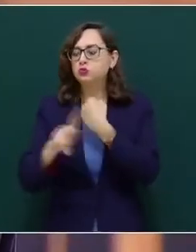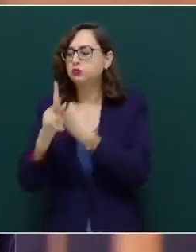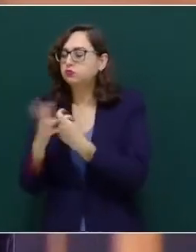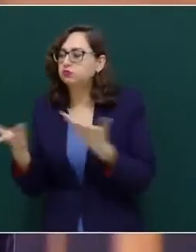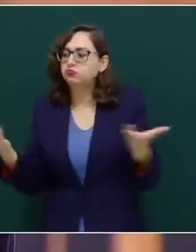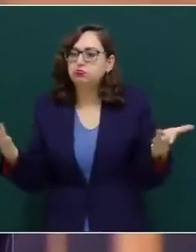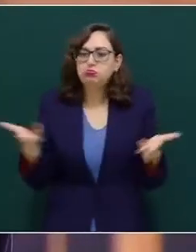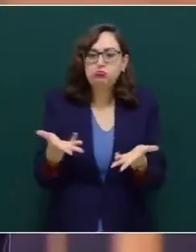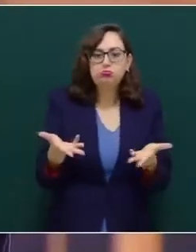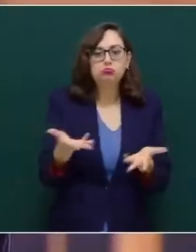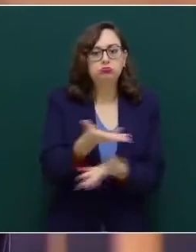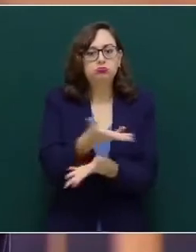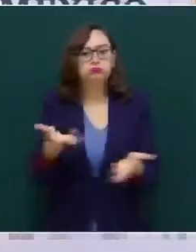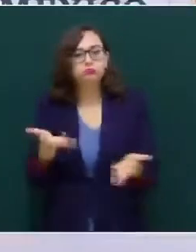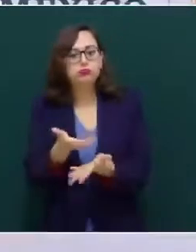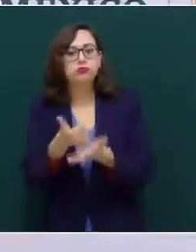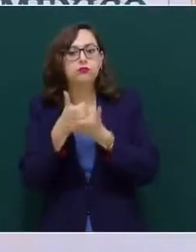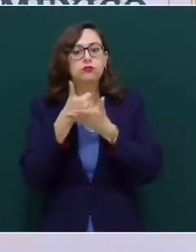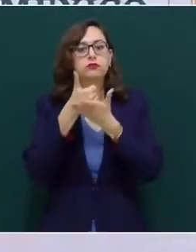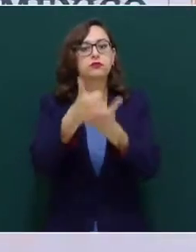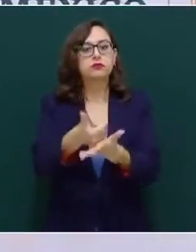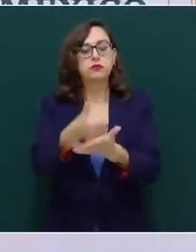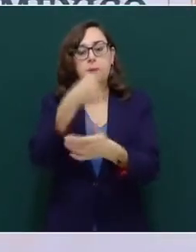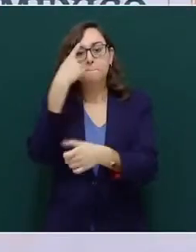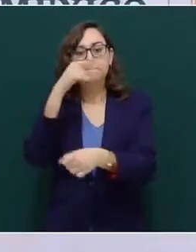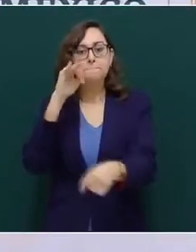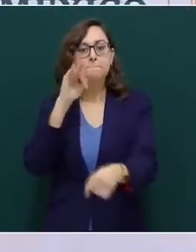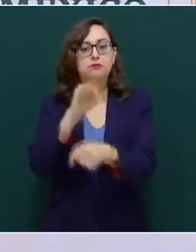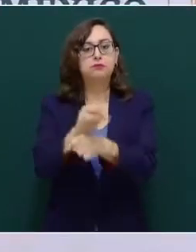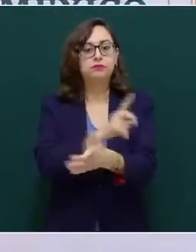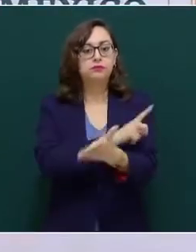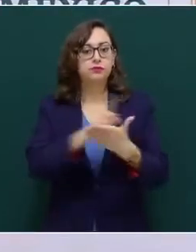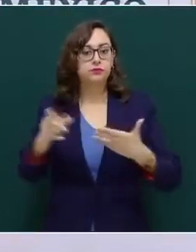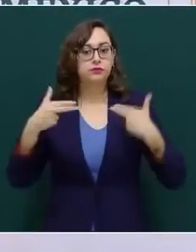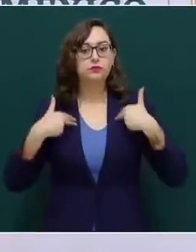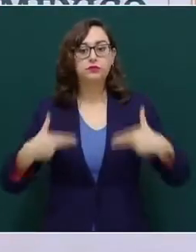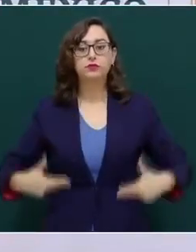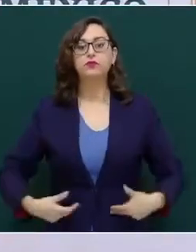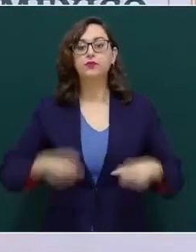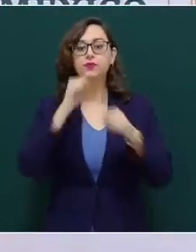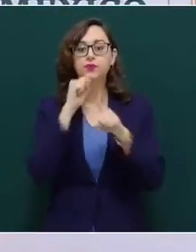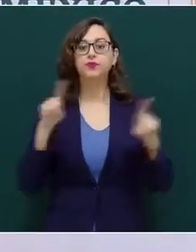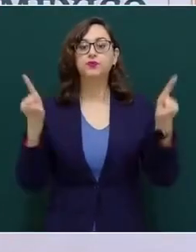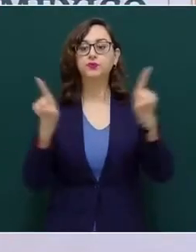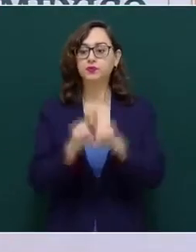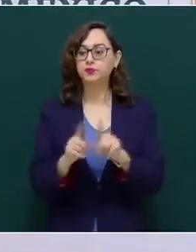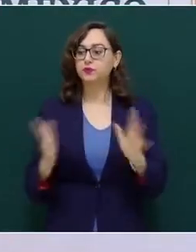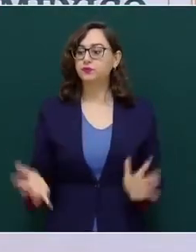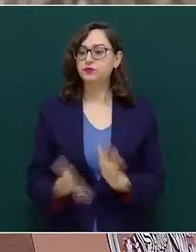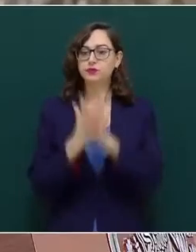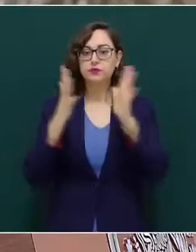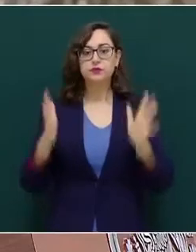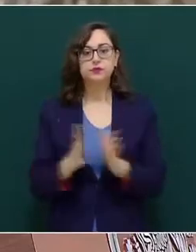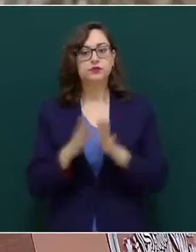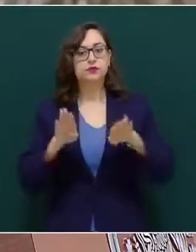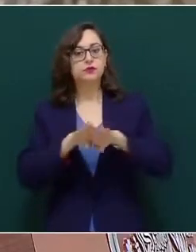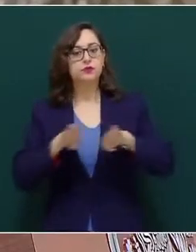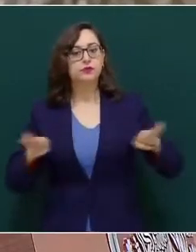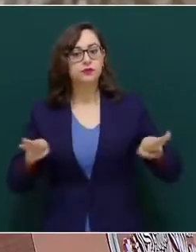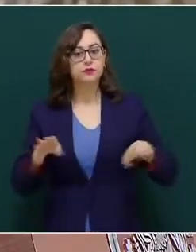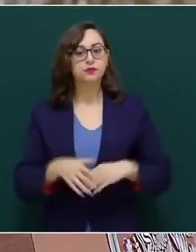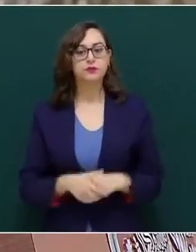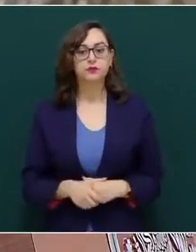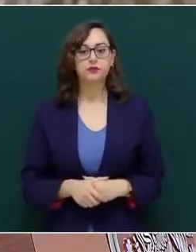en asuntos de derechos humanos y de democracia. Es una gran tarea